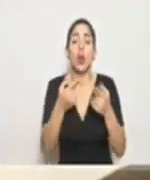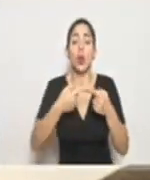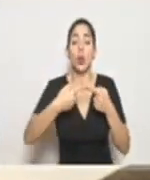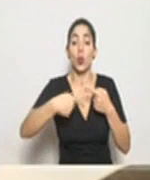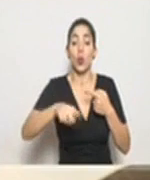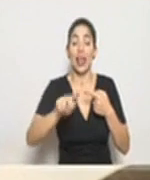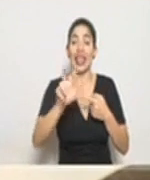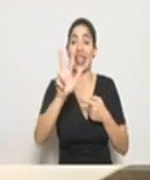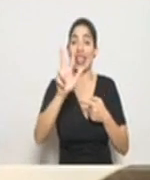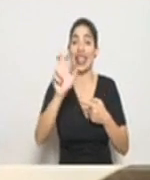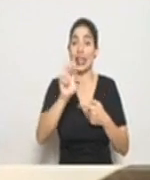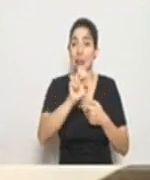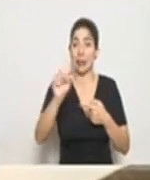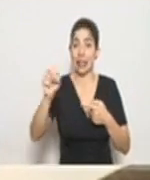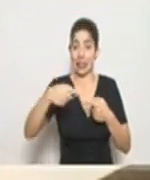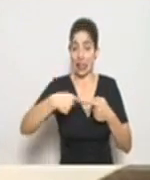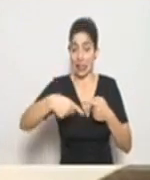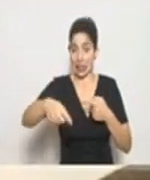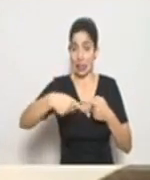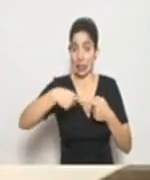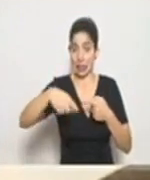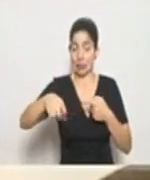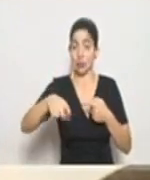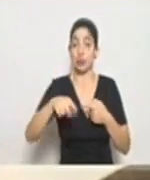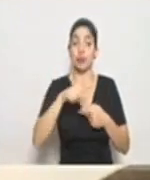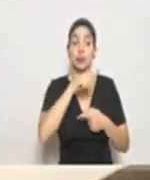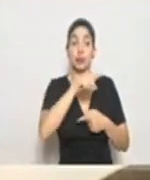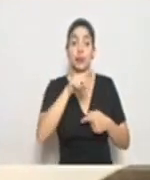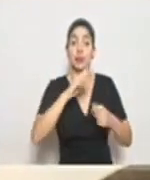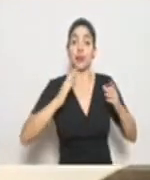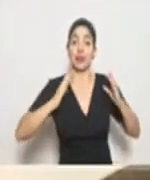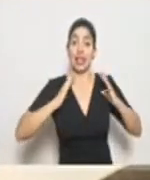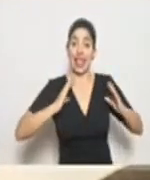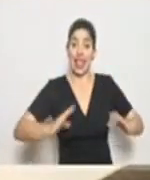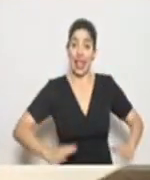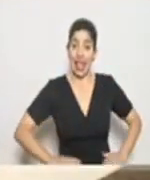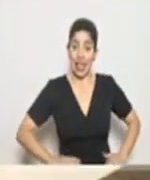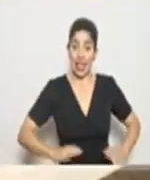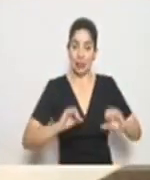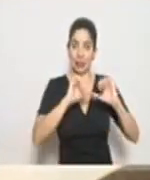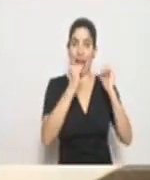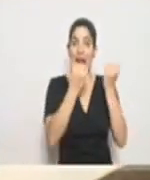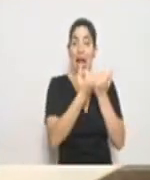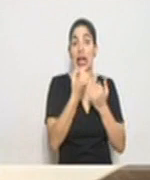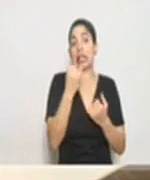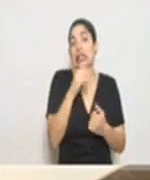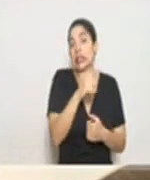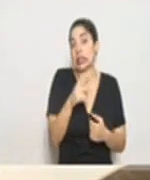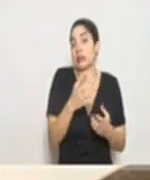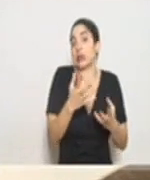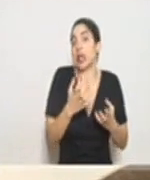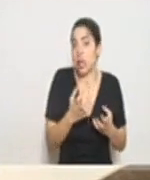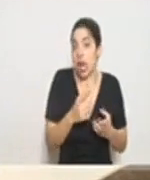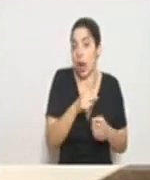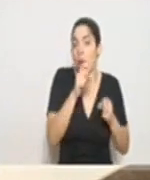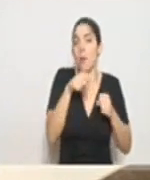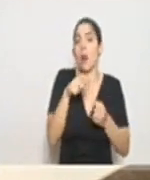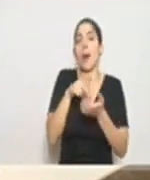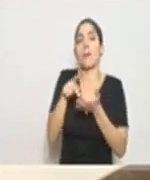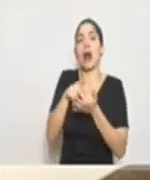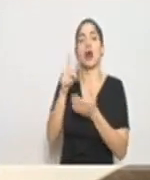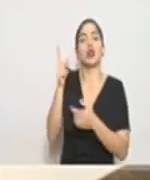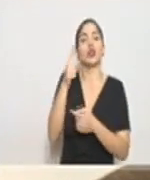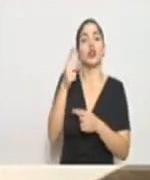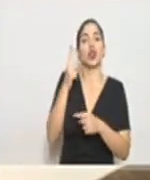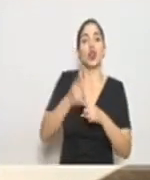los próximos tres meses los clientes en estos sectores que lo deseen podrán pagar sólo el